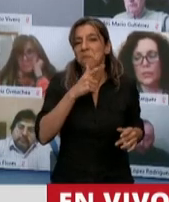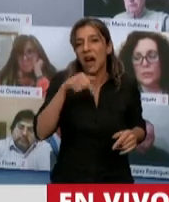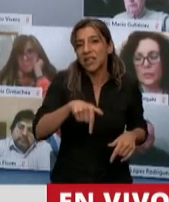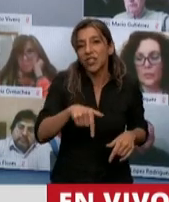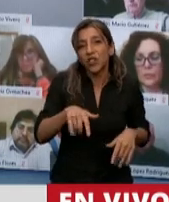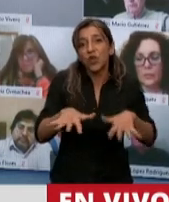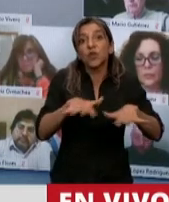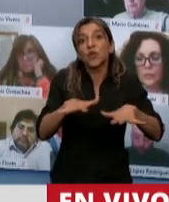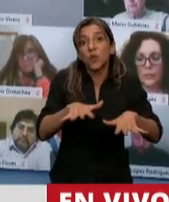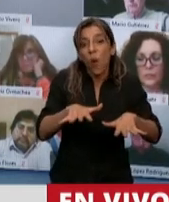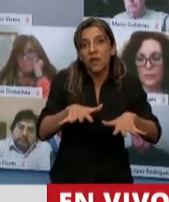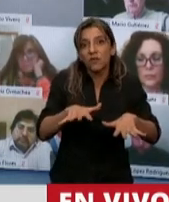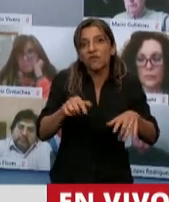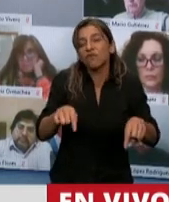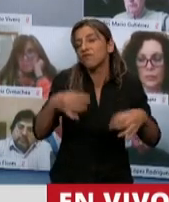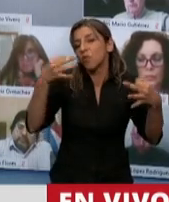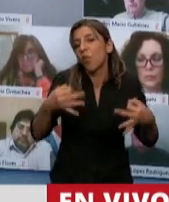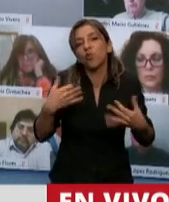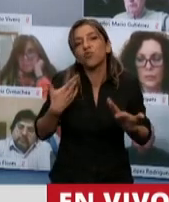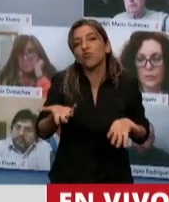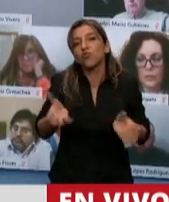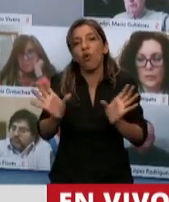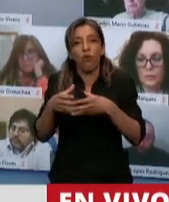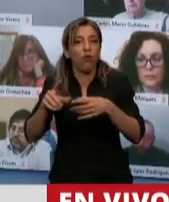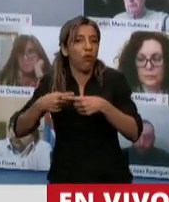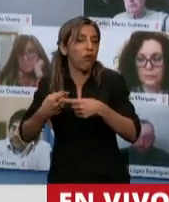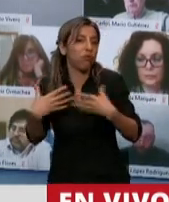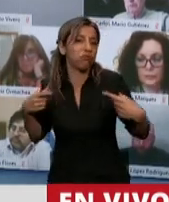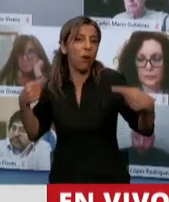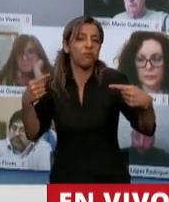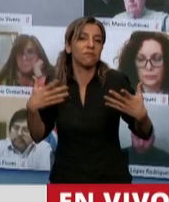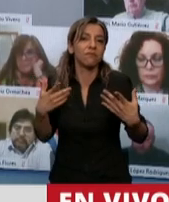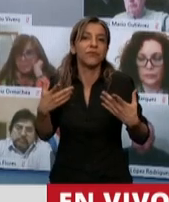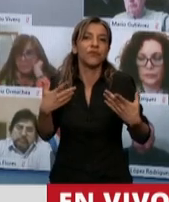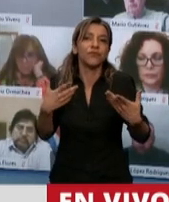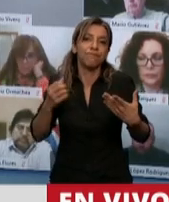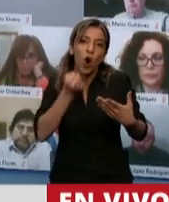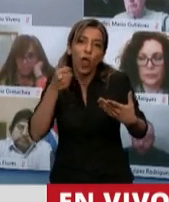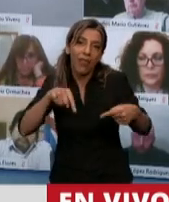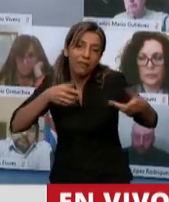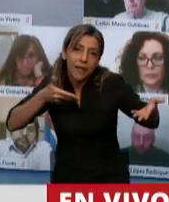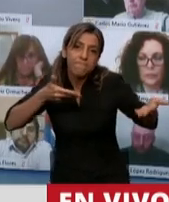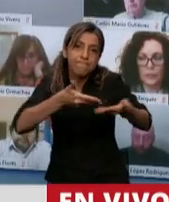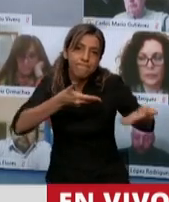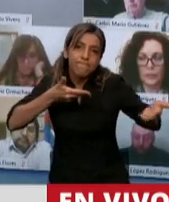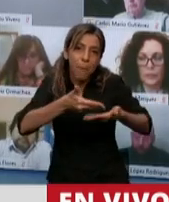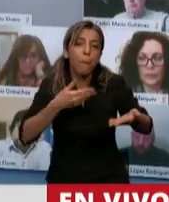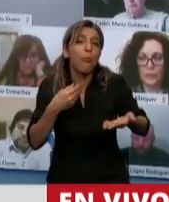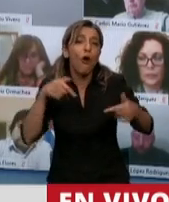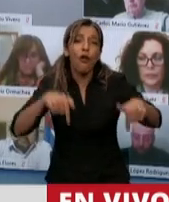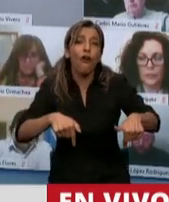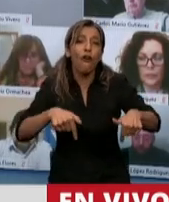porque en definitiva no está ayudando ni Alberto Fernández ni a Cristina Fernández ni a estos diputados, sino que está ayudando al pueblo que está